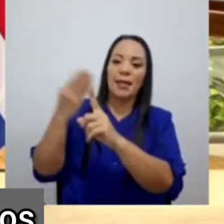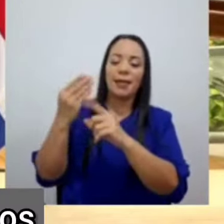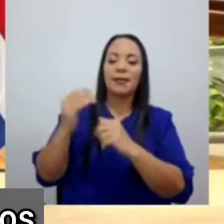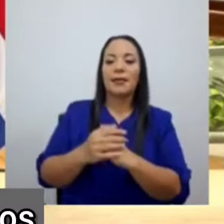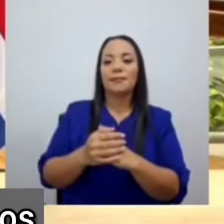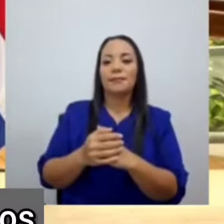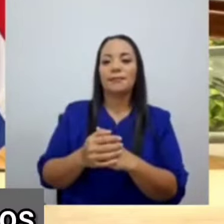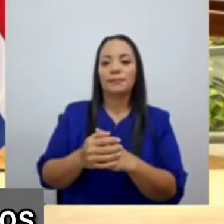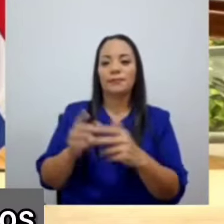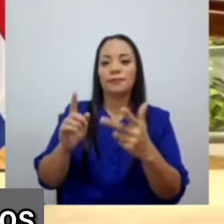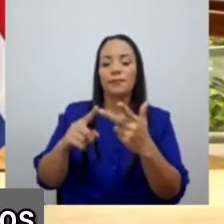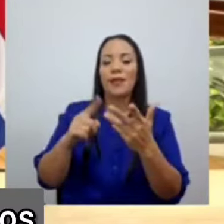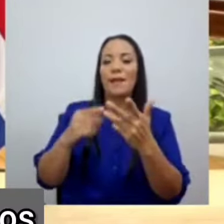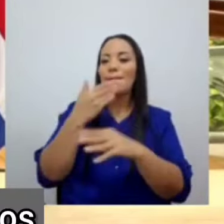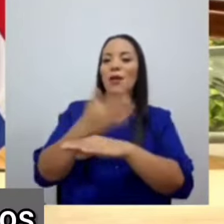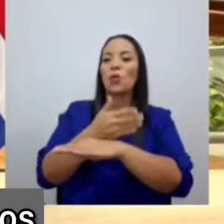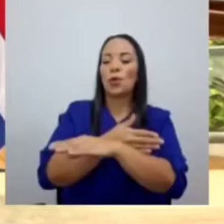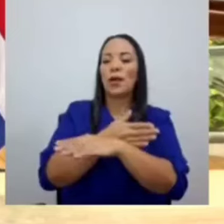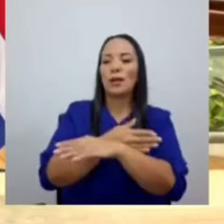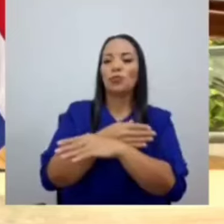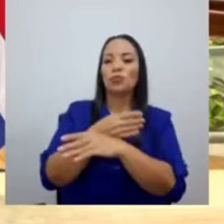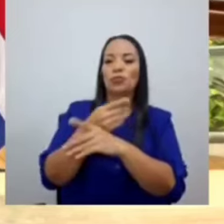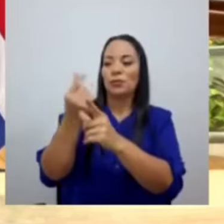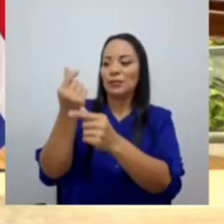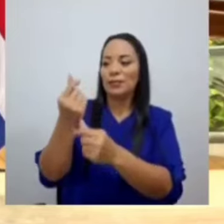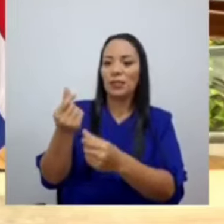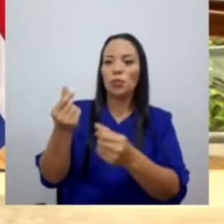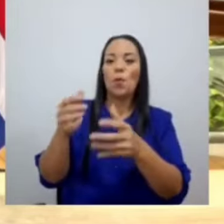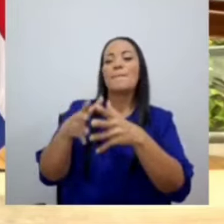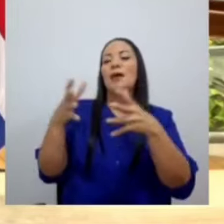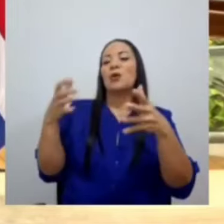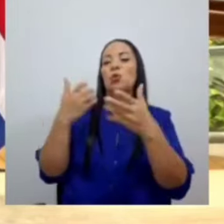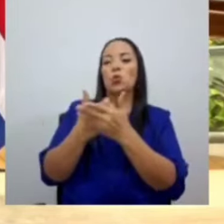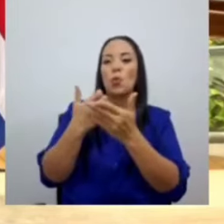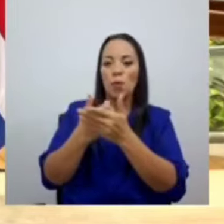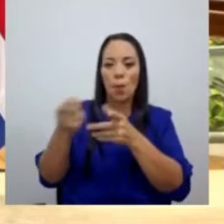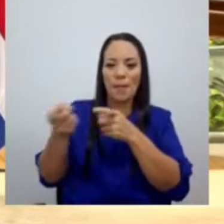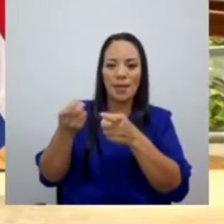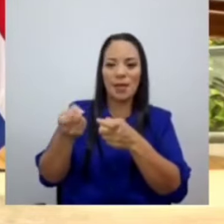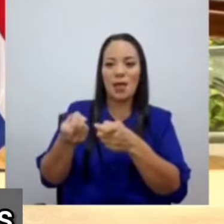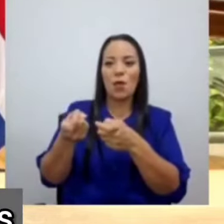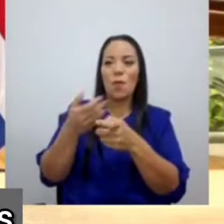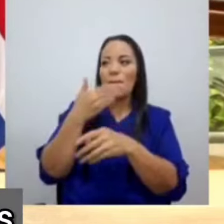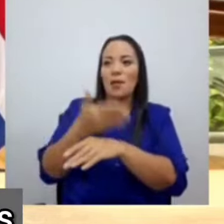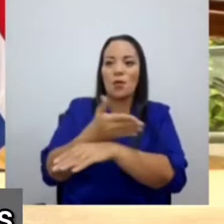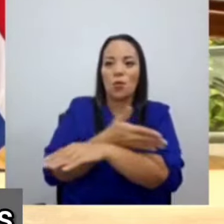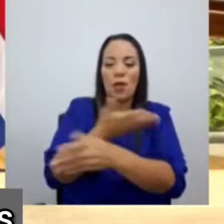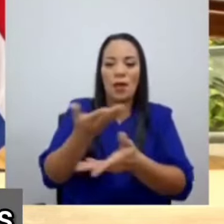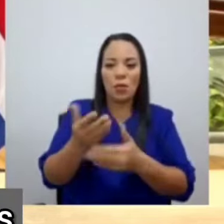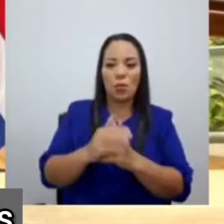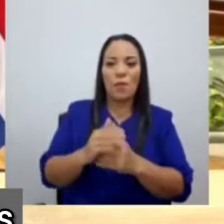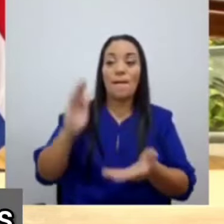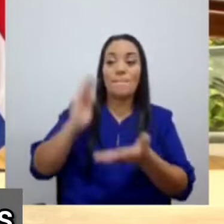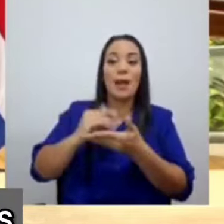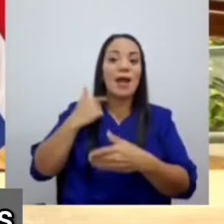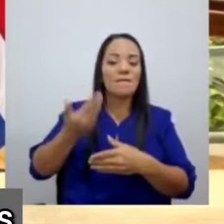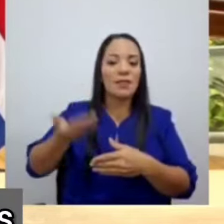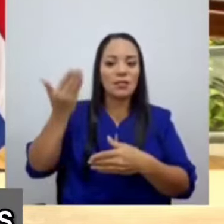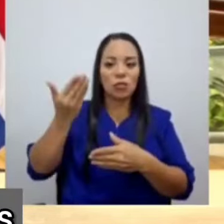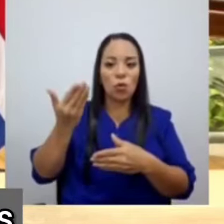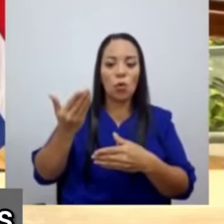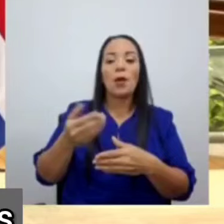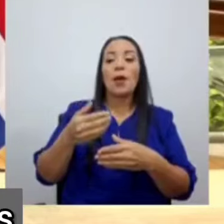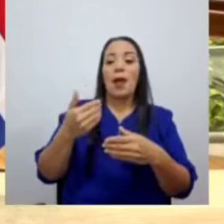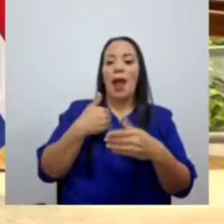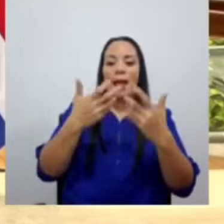Mejoramos nuestros saldos macroeconómicos, nuestro manejo macroeconómico. Baja inflación, confianza de